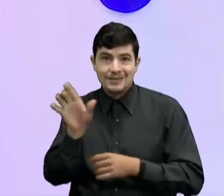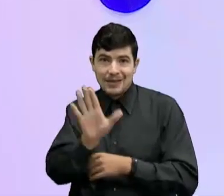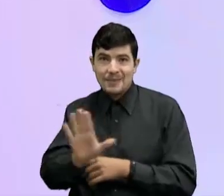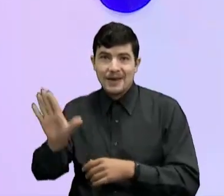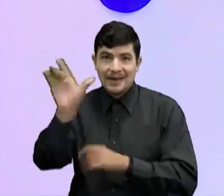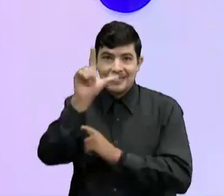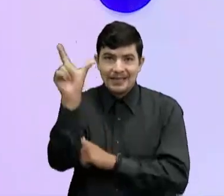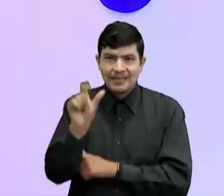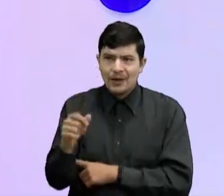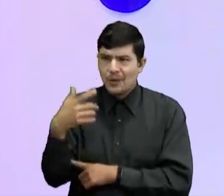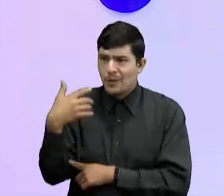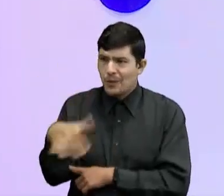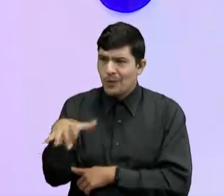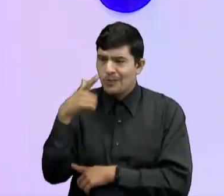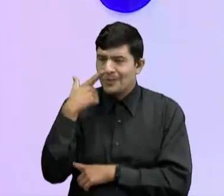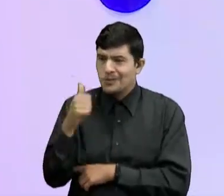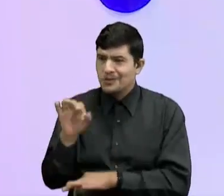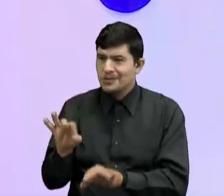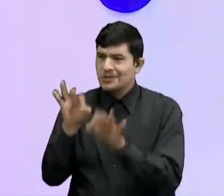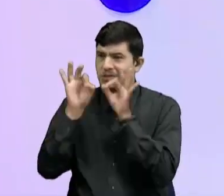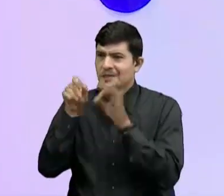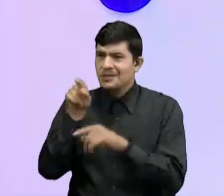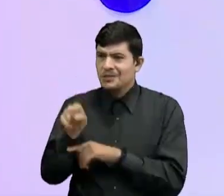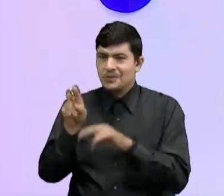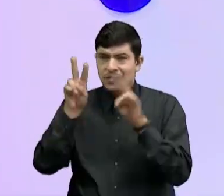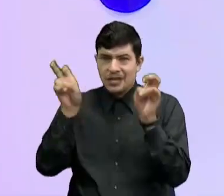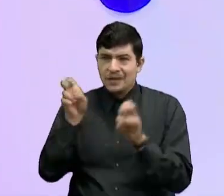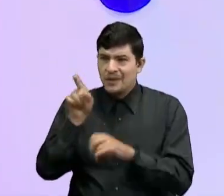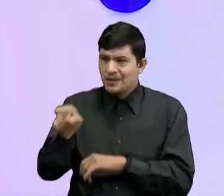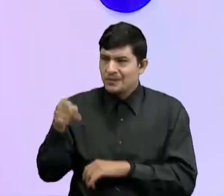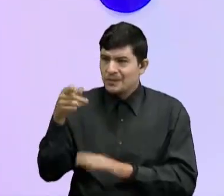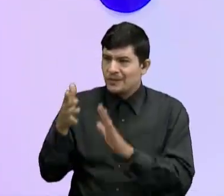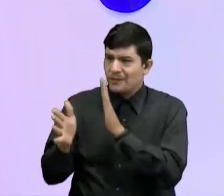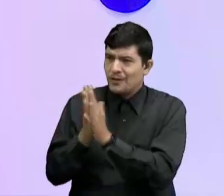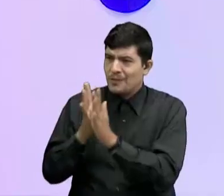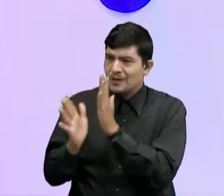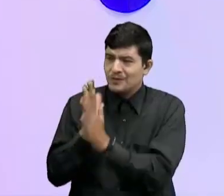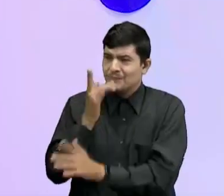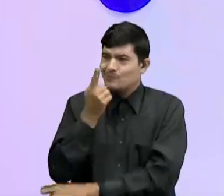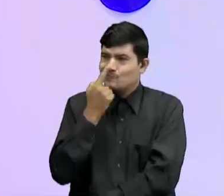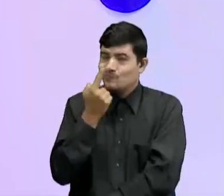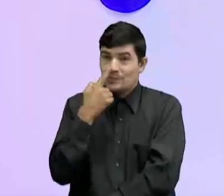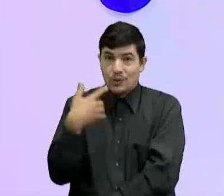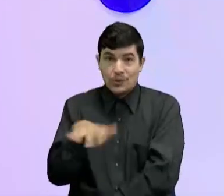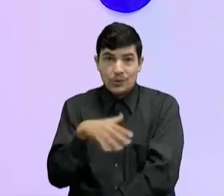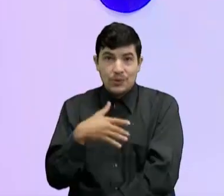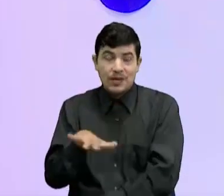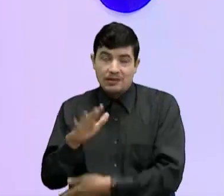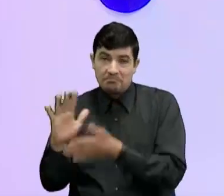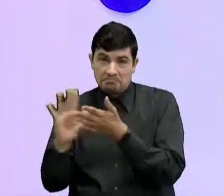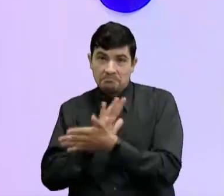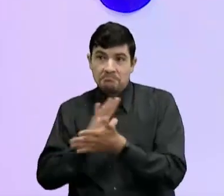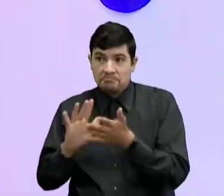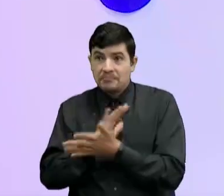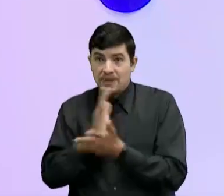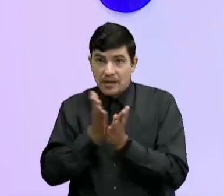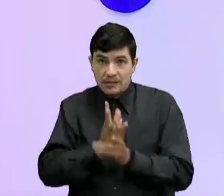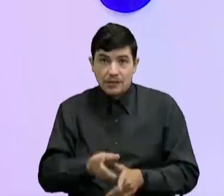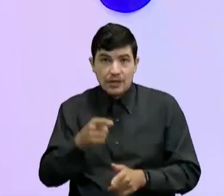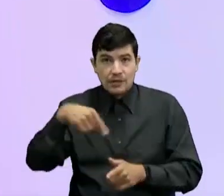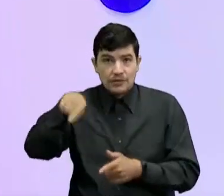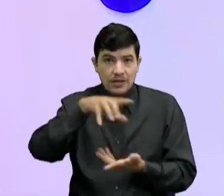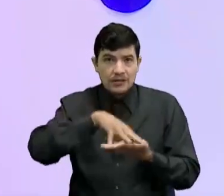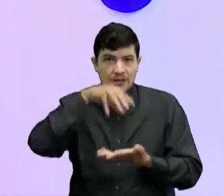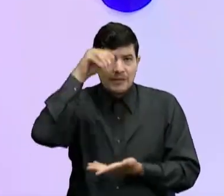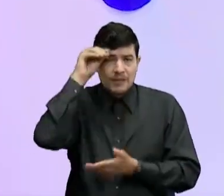del país Y me parece súper súper chévere Estos datos curiosos Porque pues son informaciones Que los chicos pueden ir